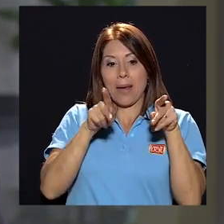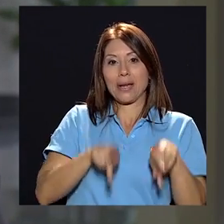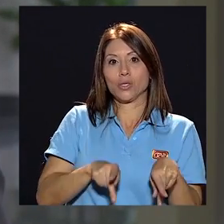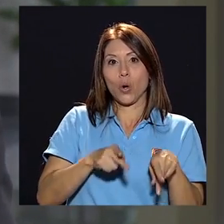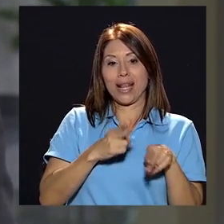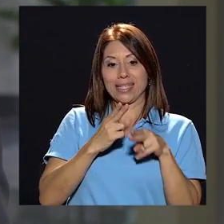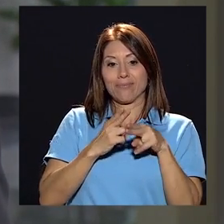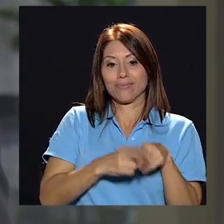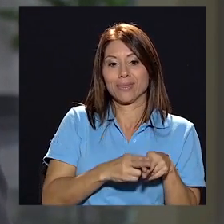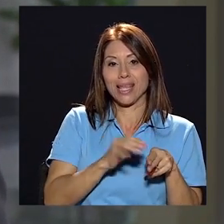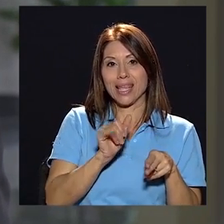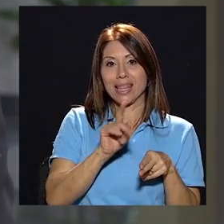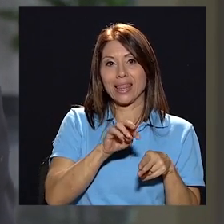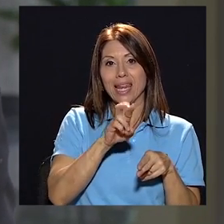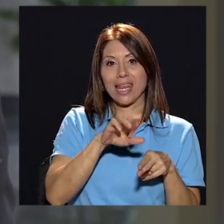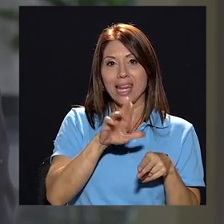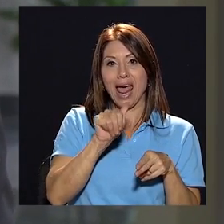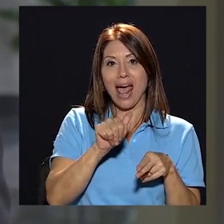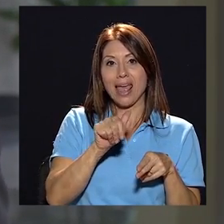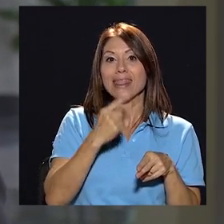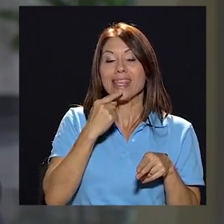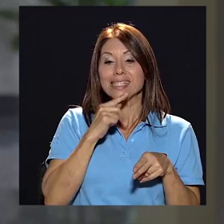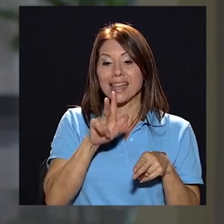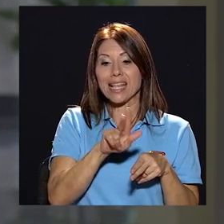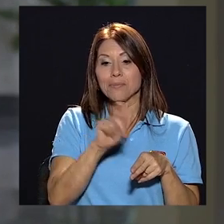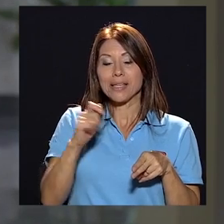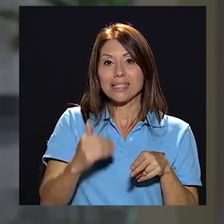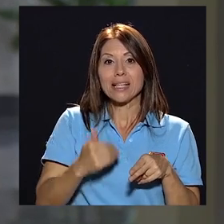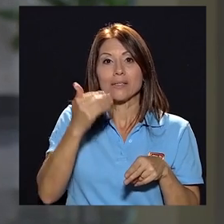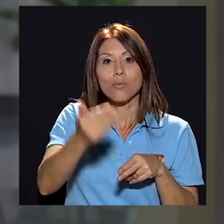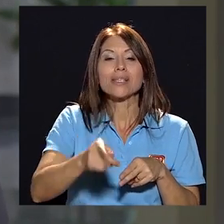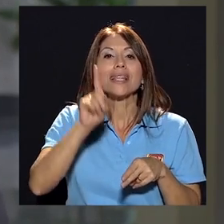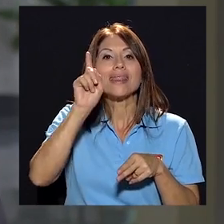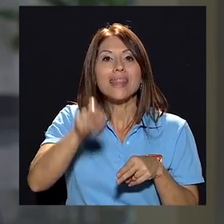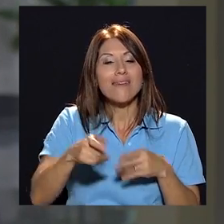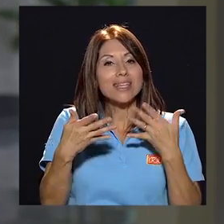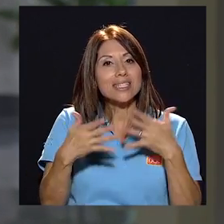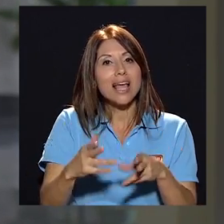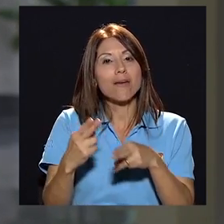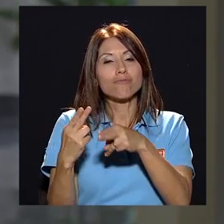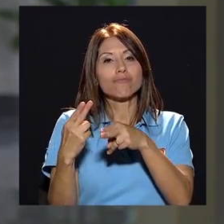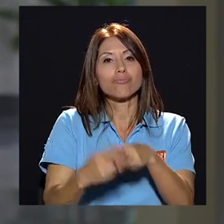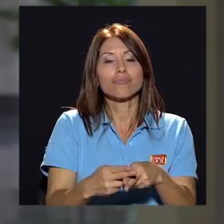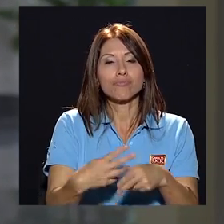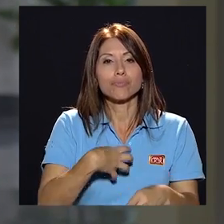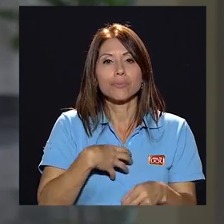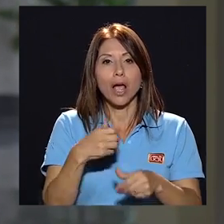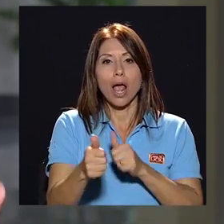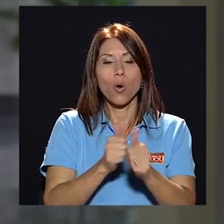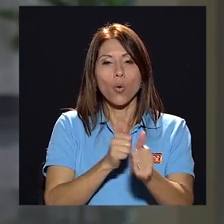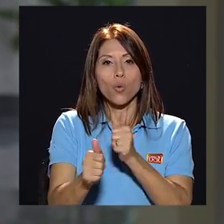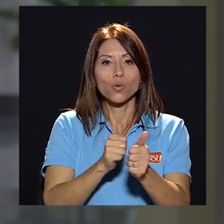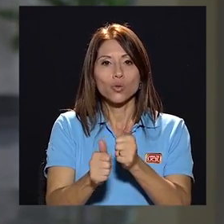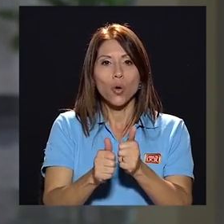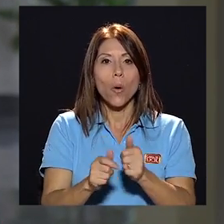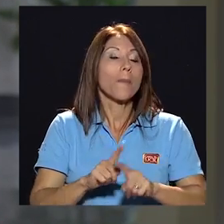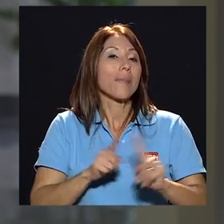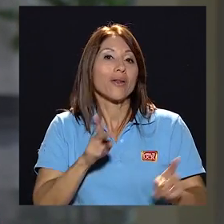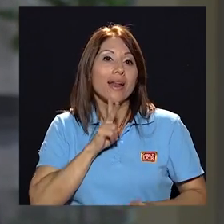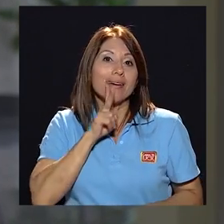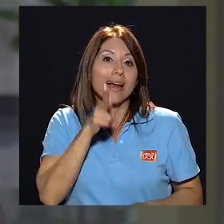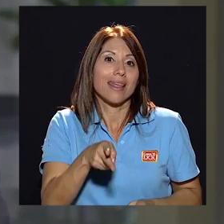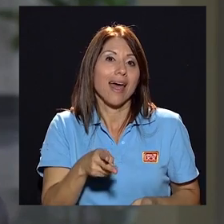dice que a los tres meses esa plaza tiene que salir a concurso. La realidad es que ningún trabajador en su sano juicio,